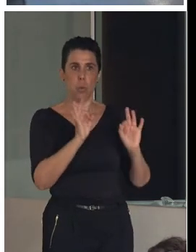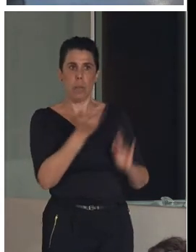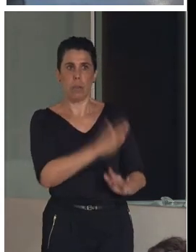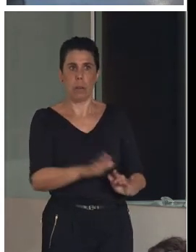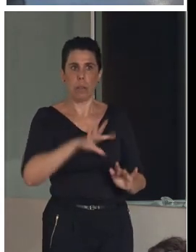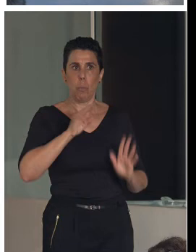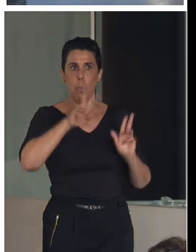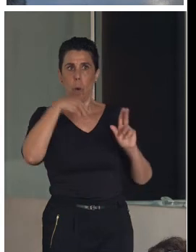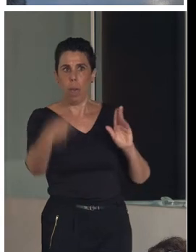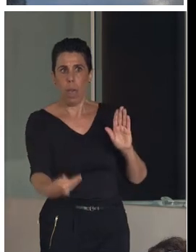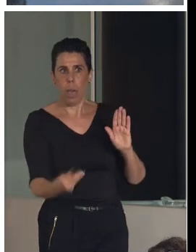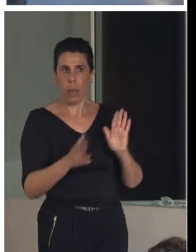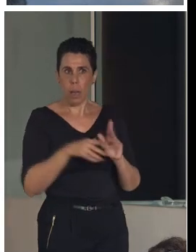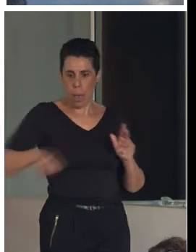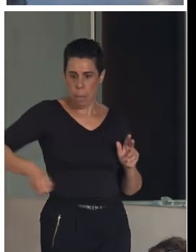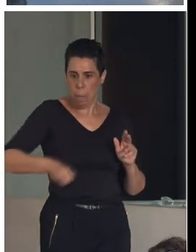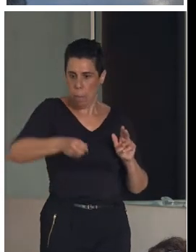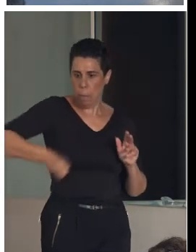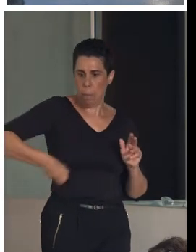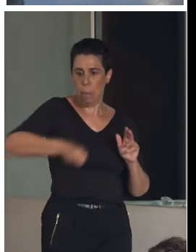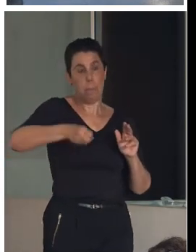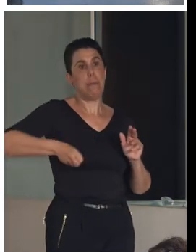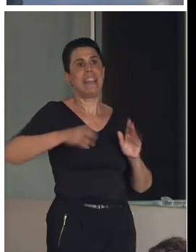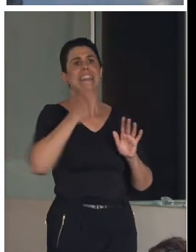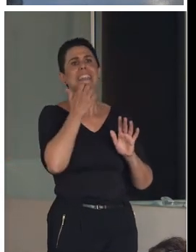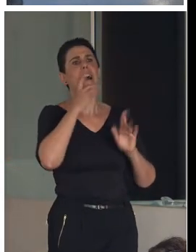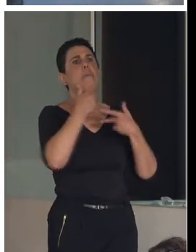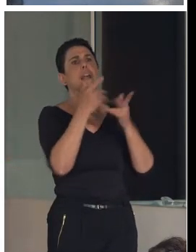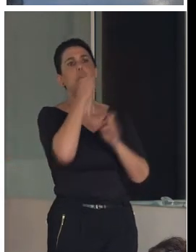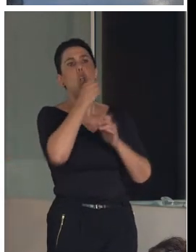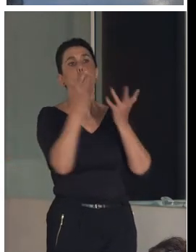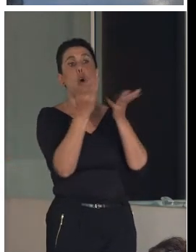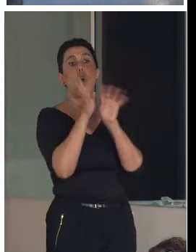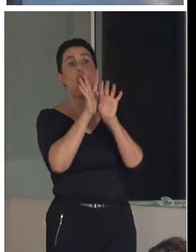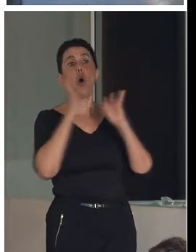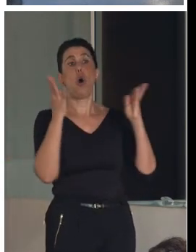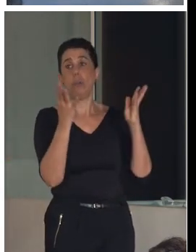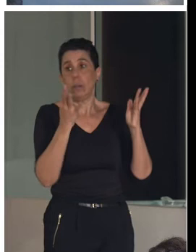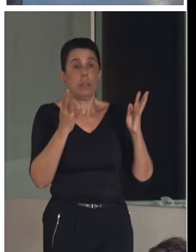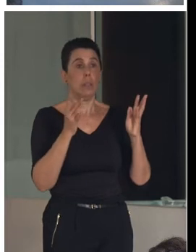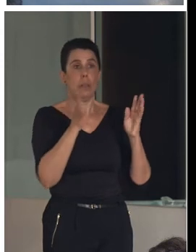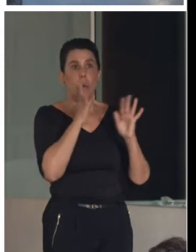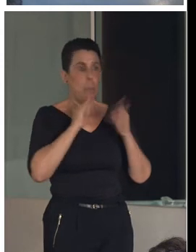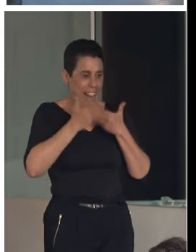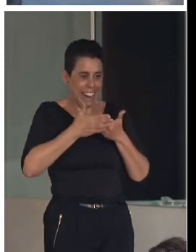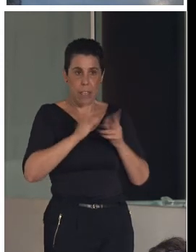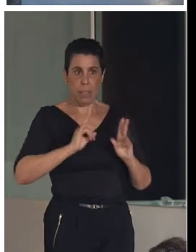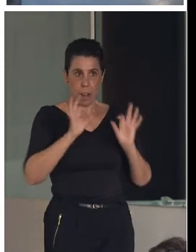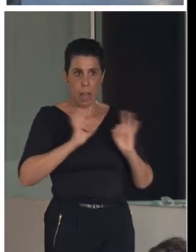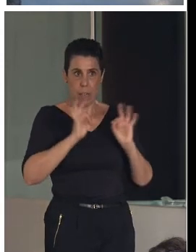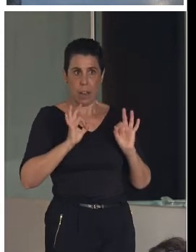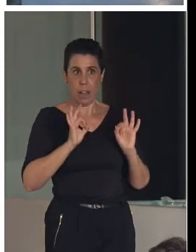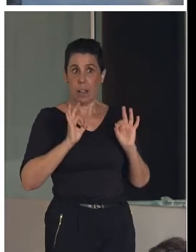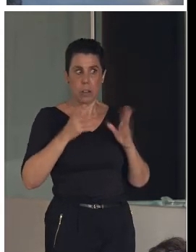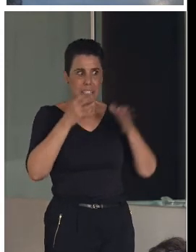caer por la barandilla de los coros, porque no están cerradas. Es decir, hay toda una serie de